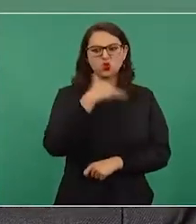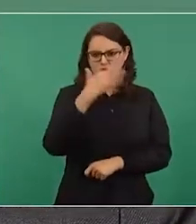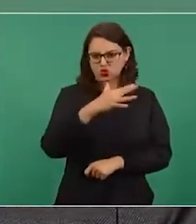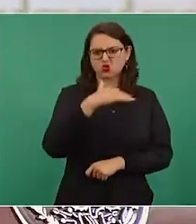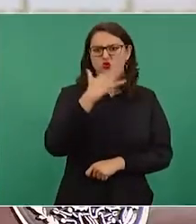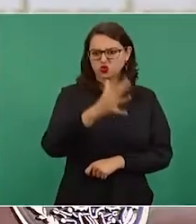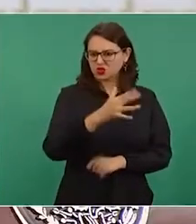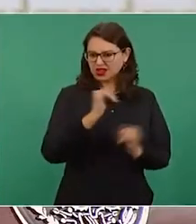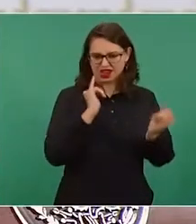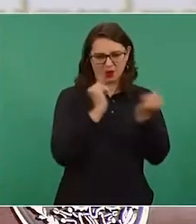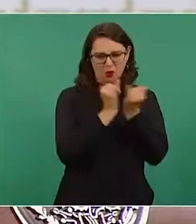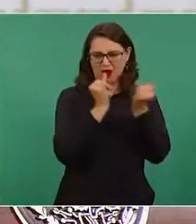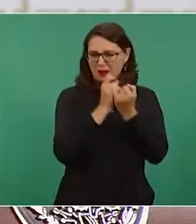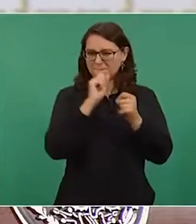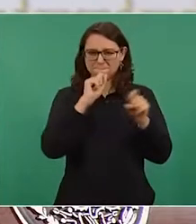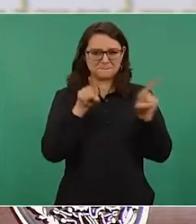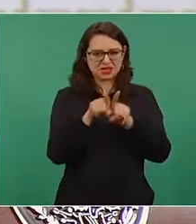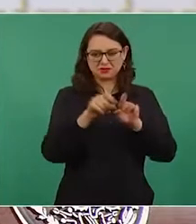en México.